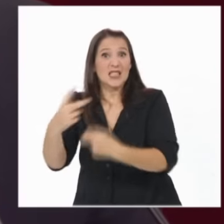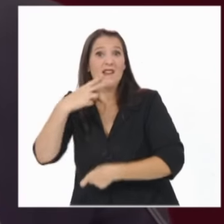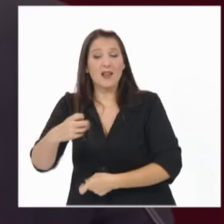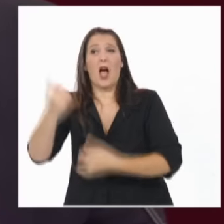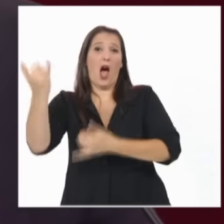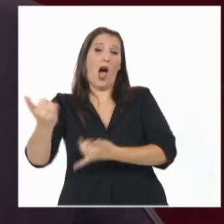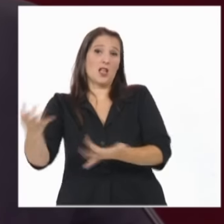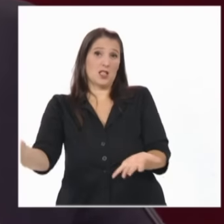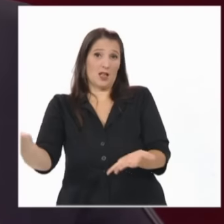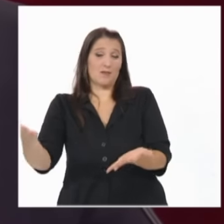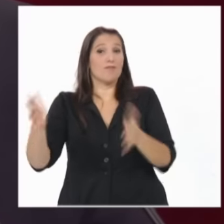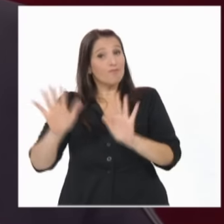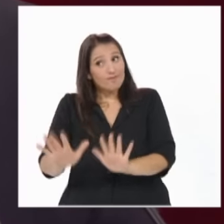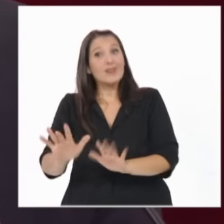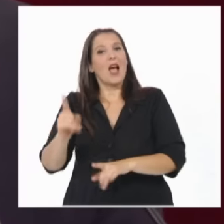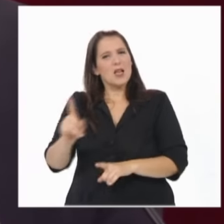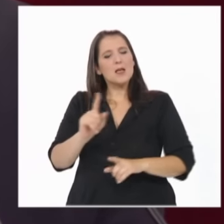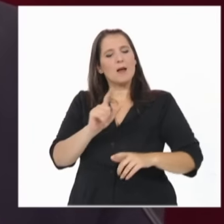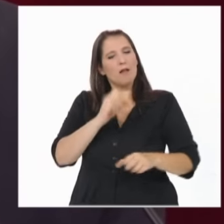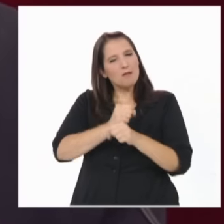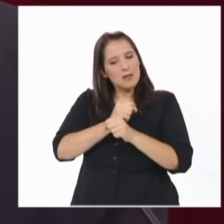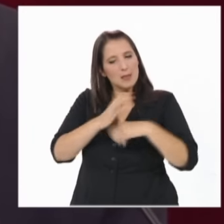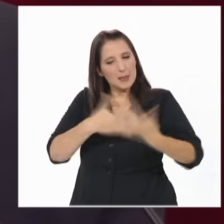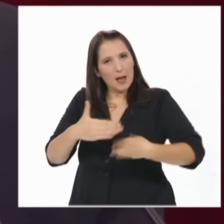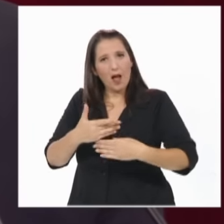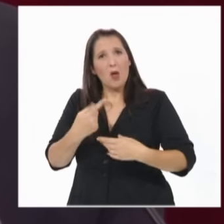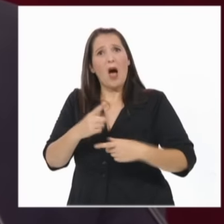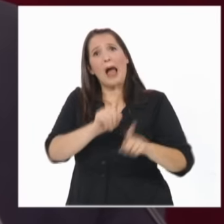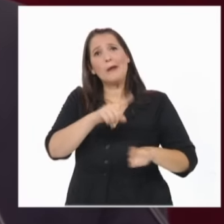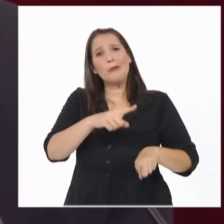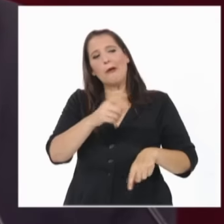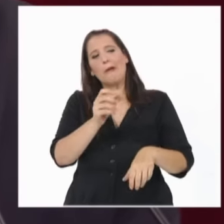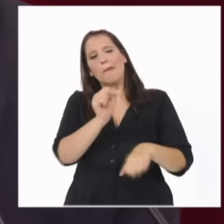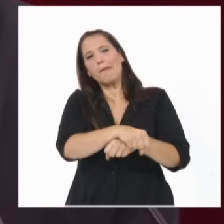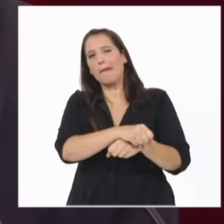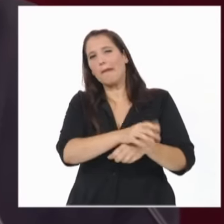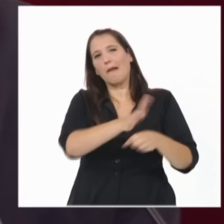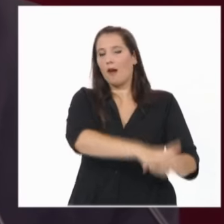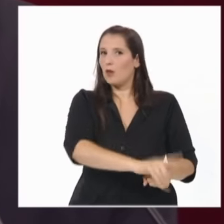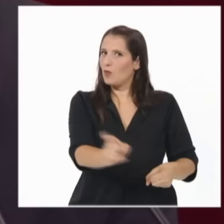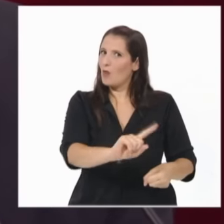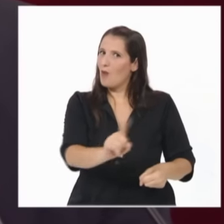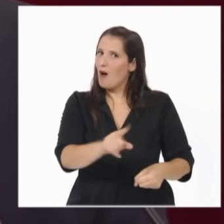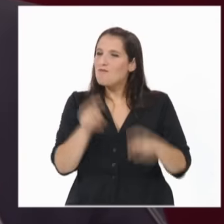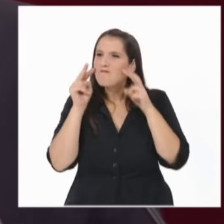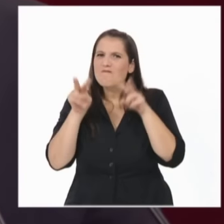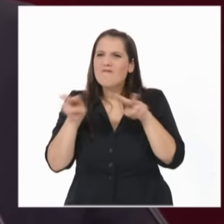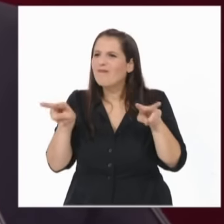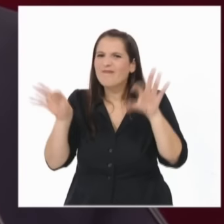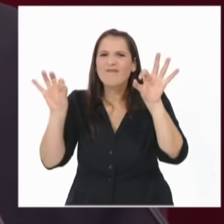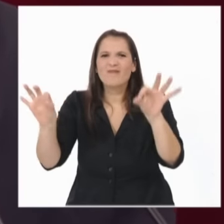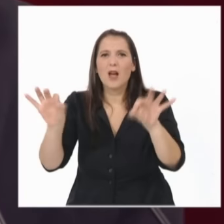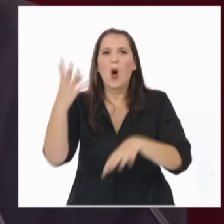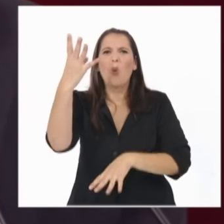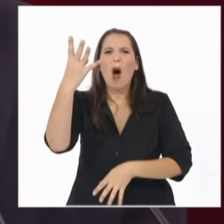En este proceso no dejamos a nadie atrás. Hoy casi 4 millones de usuarios